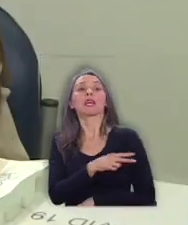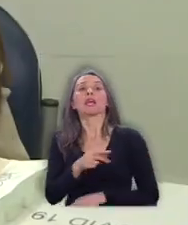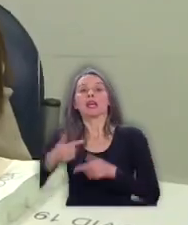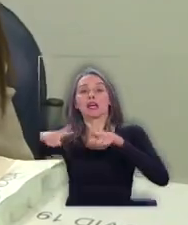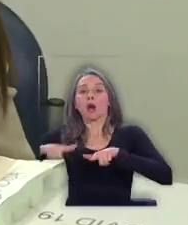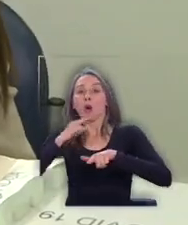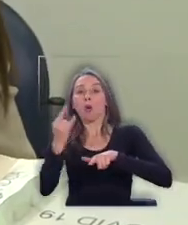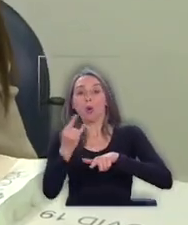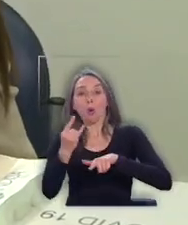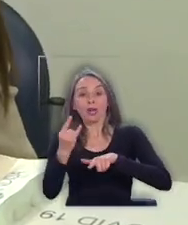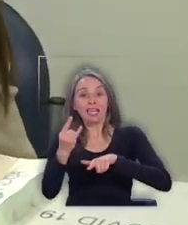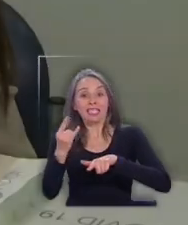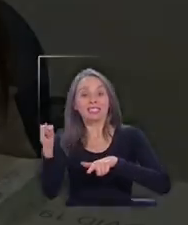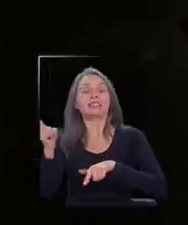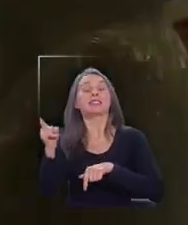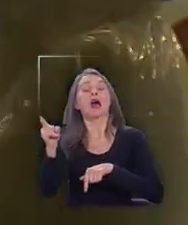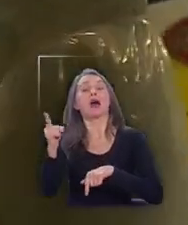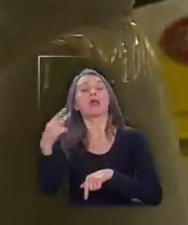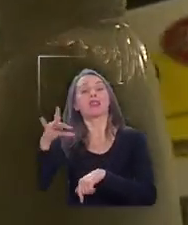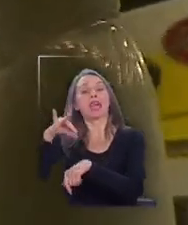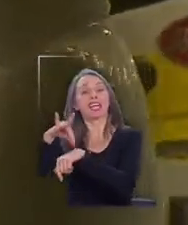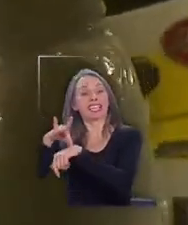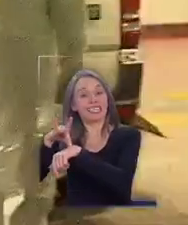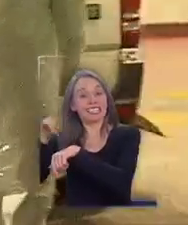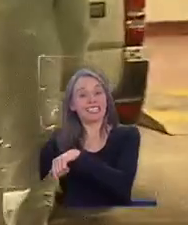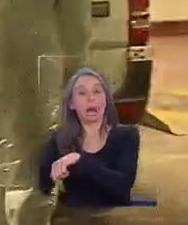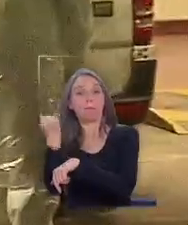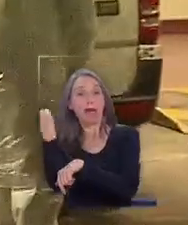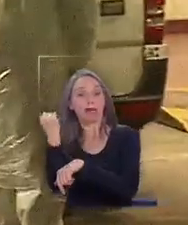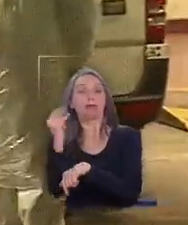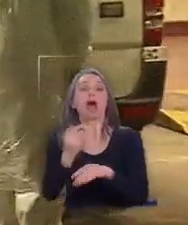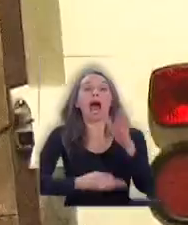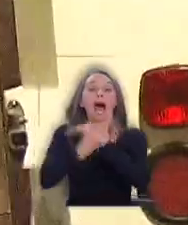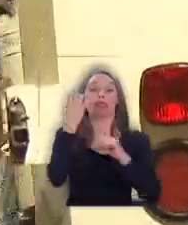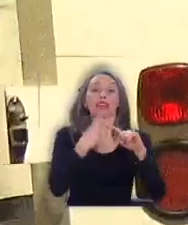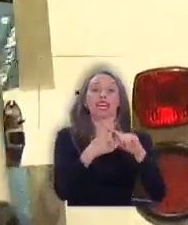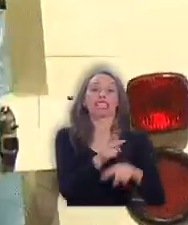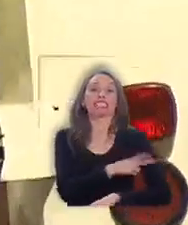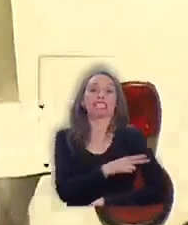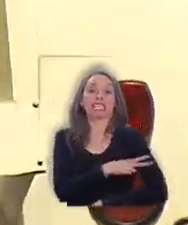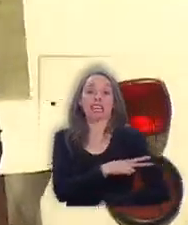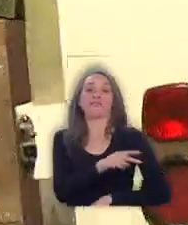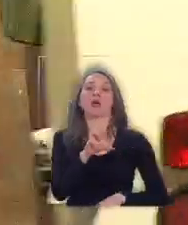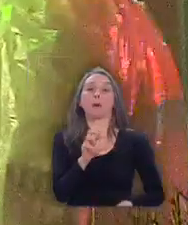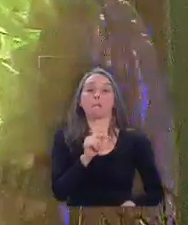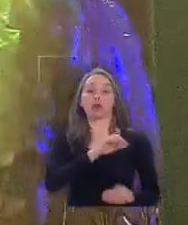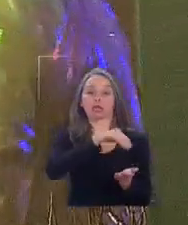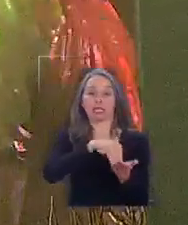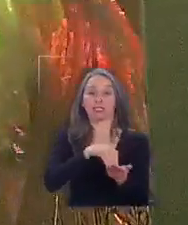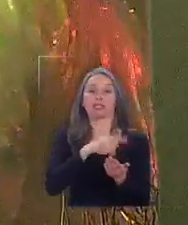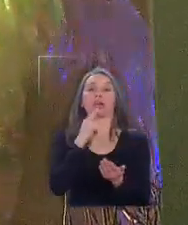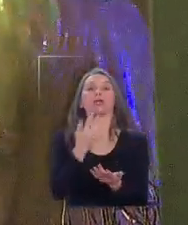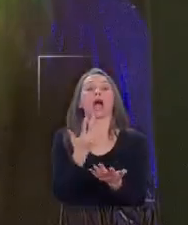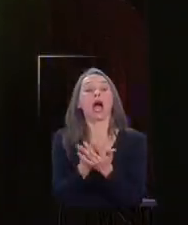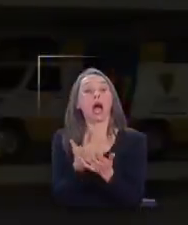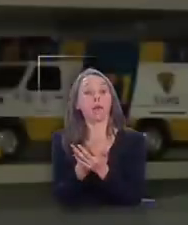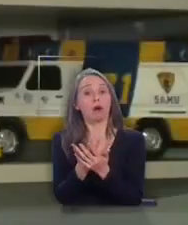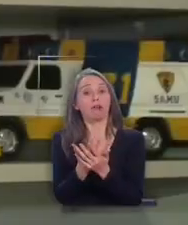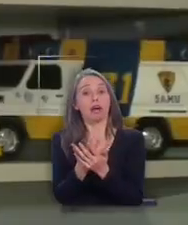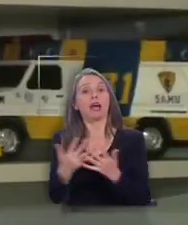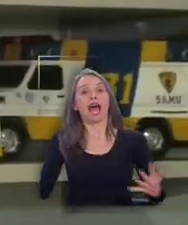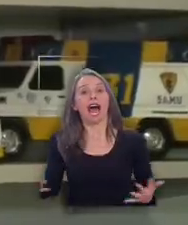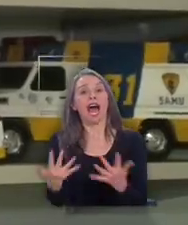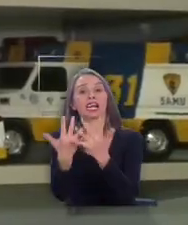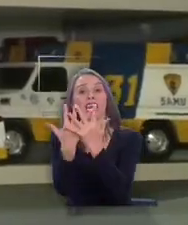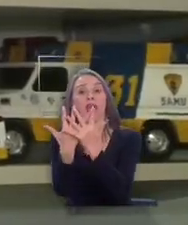Indiza y exdirector de la posta central, asegura que para evitar los colapsos se debe aprovechar la red integrada COVID. Y